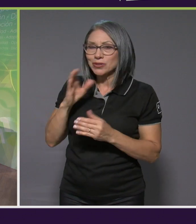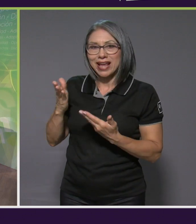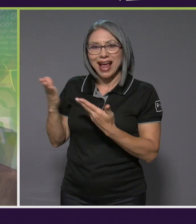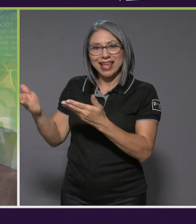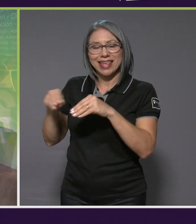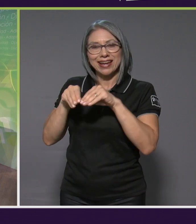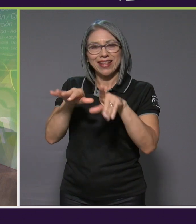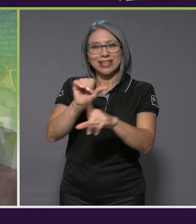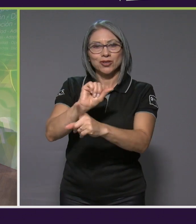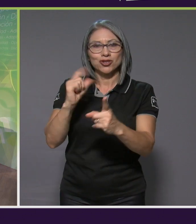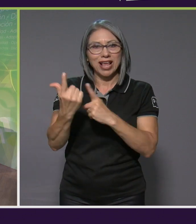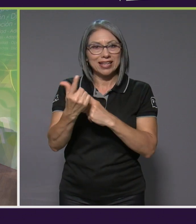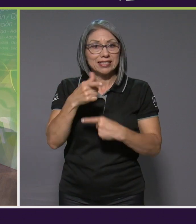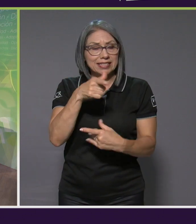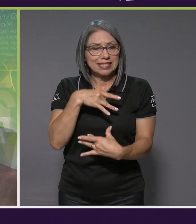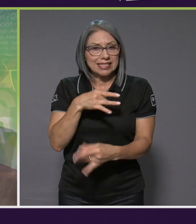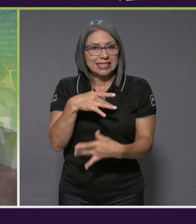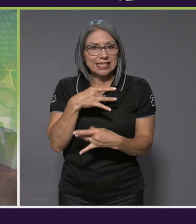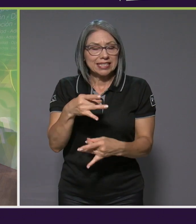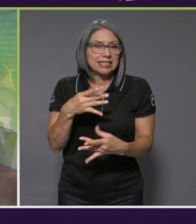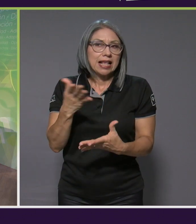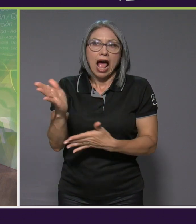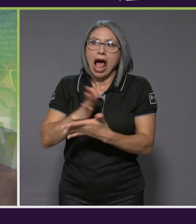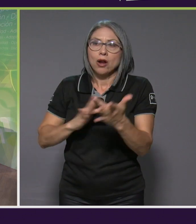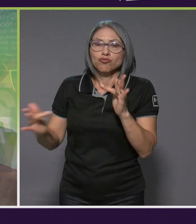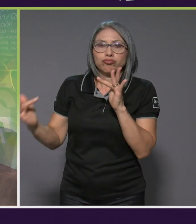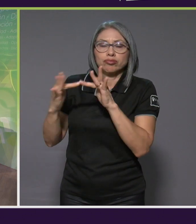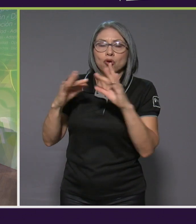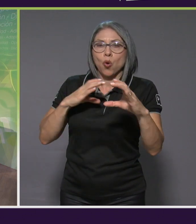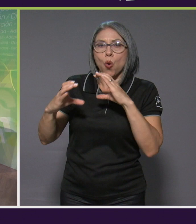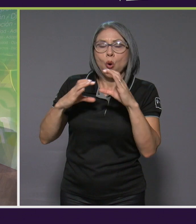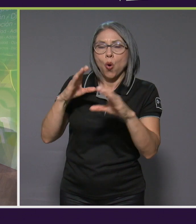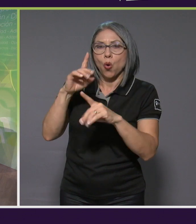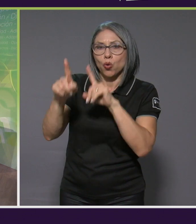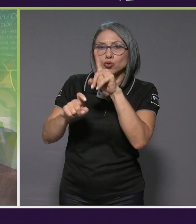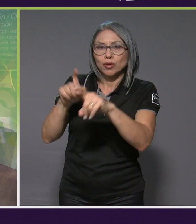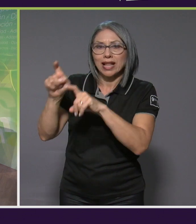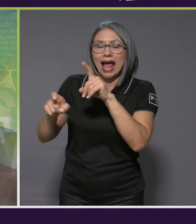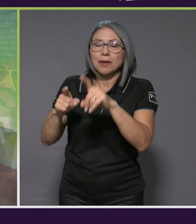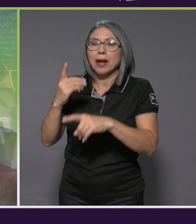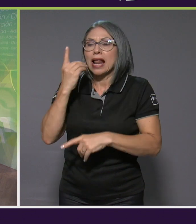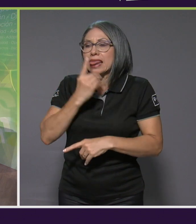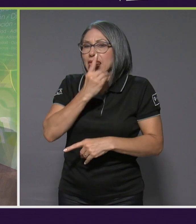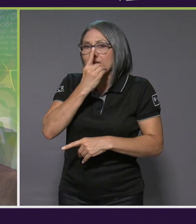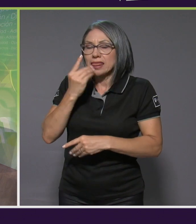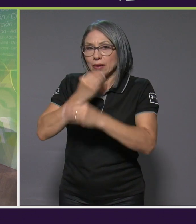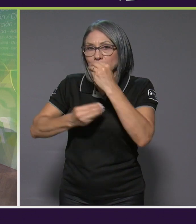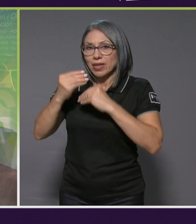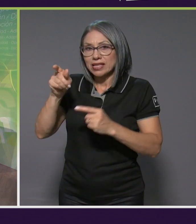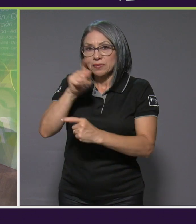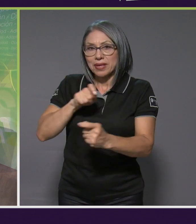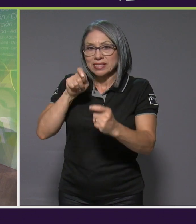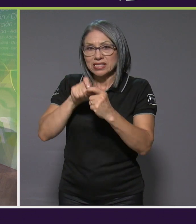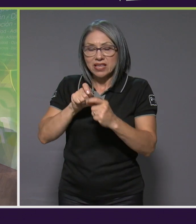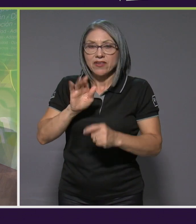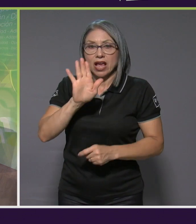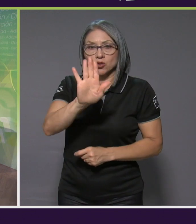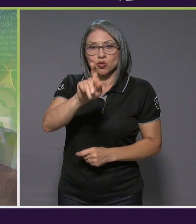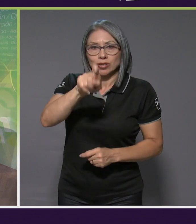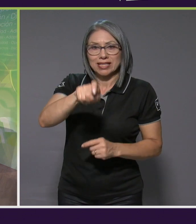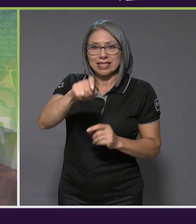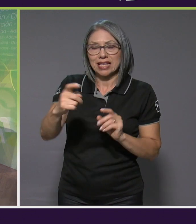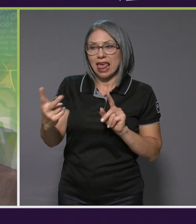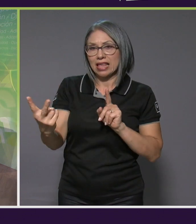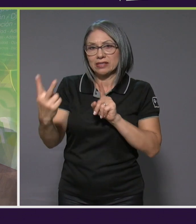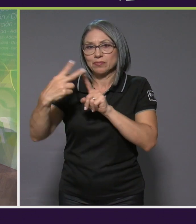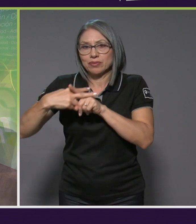interés en consultar para que ya tengan una dieta específica, sus necesidades, y también, pues, a esto, ¿verdad? A su estilo